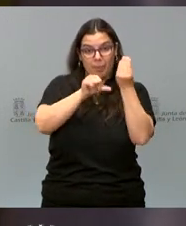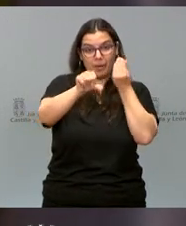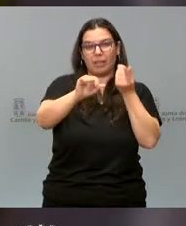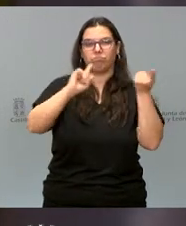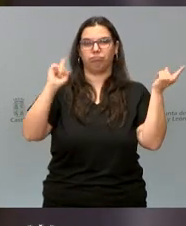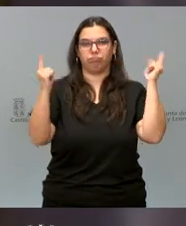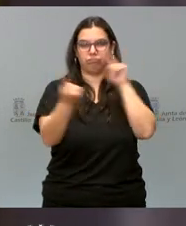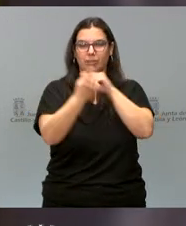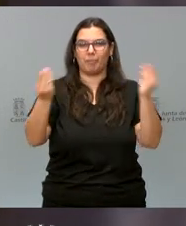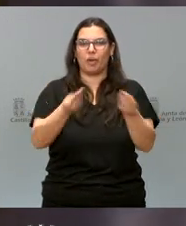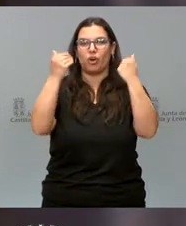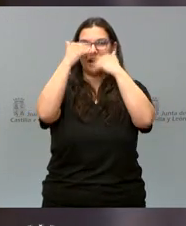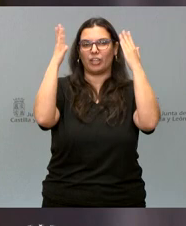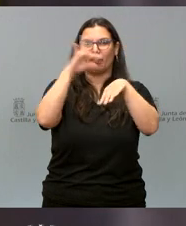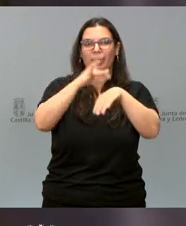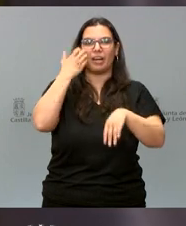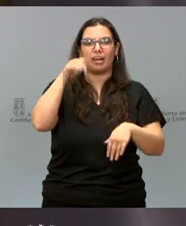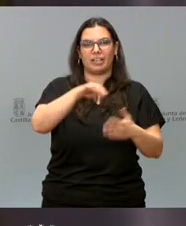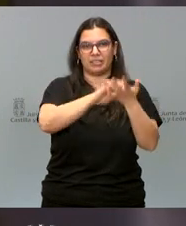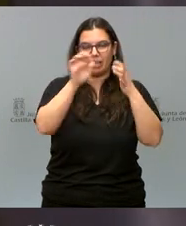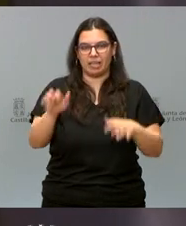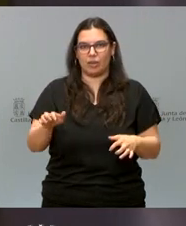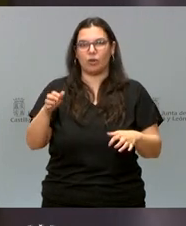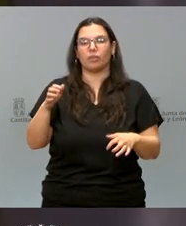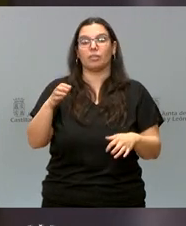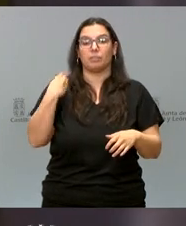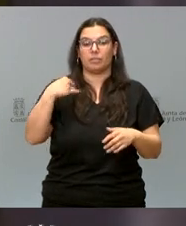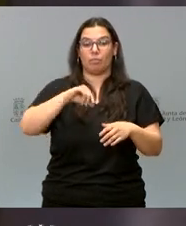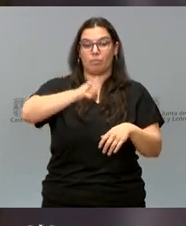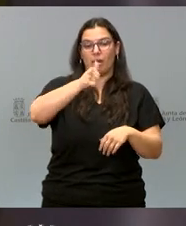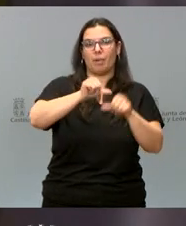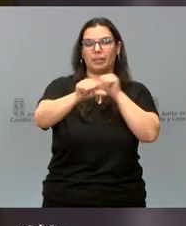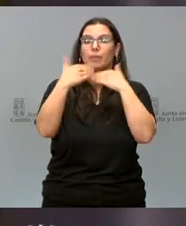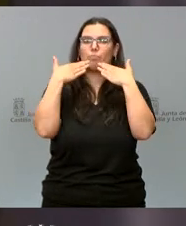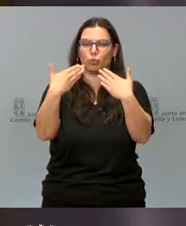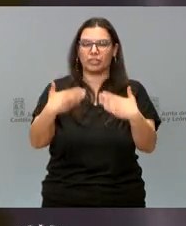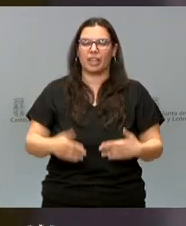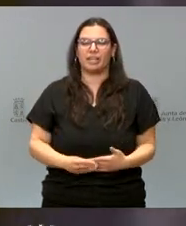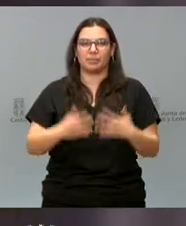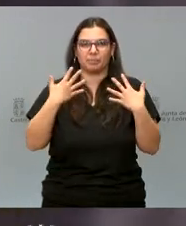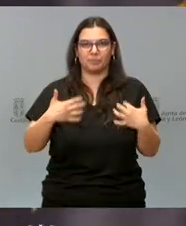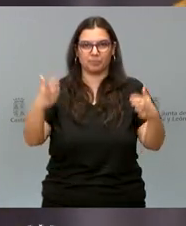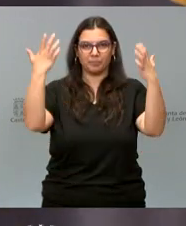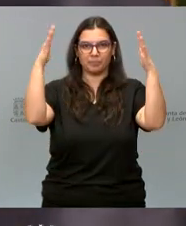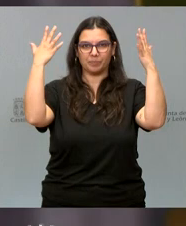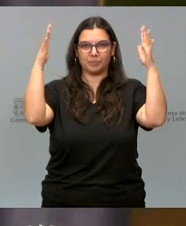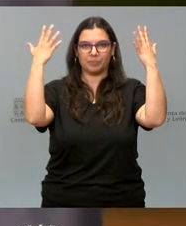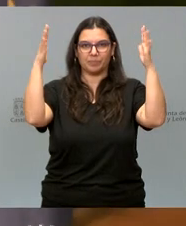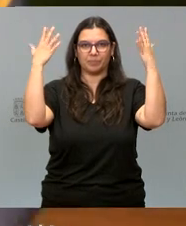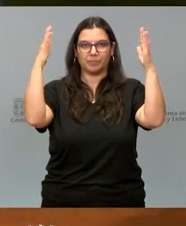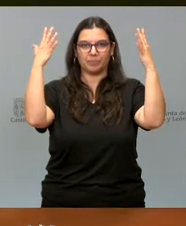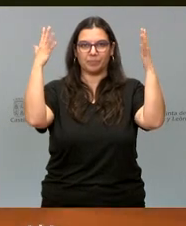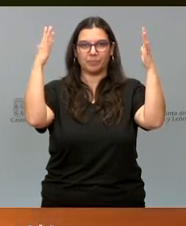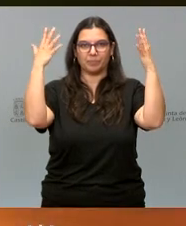de las enfermedades raras en Castilla y León desde la aprobación de este plan. Muchas gracias. Aplausos.